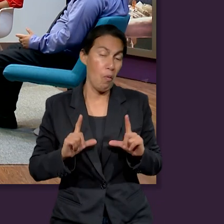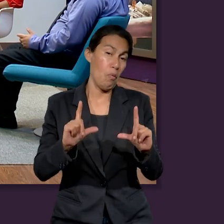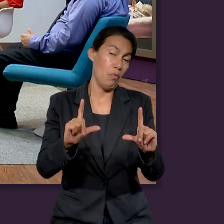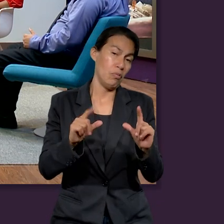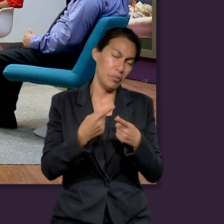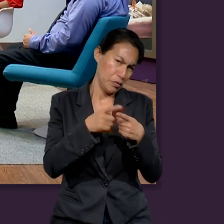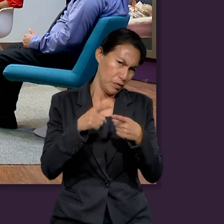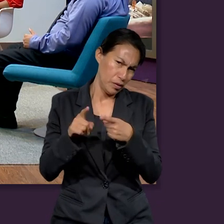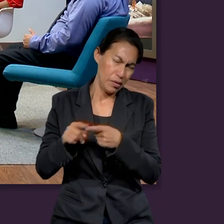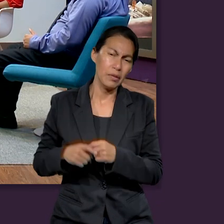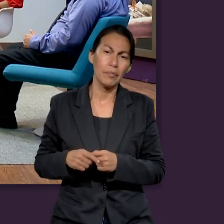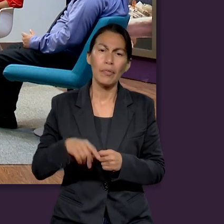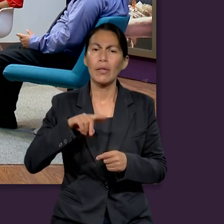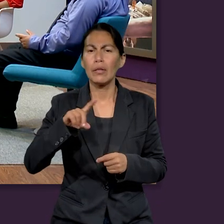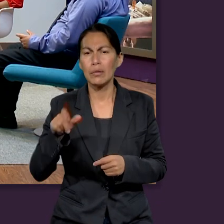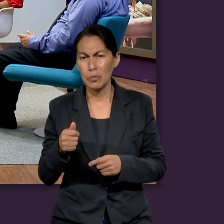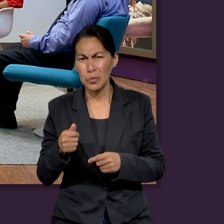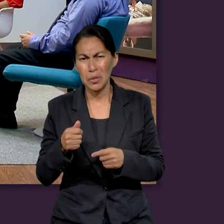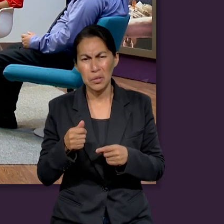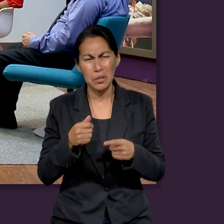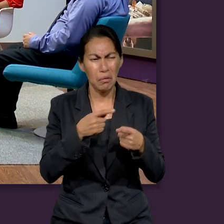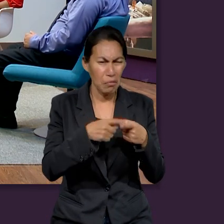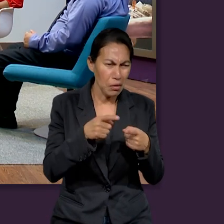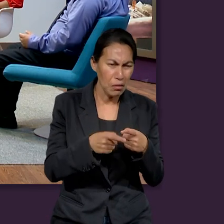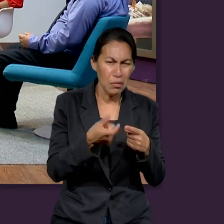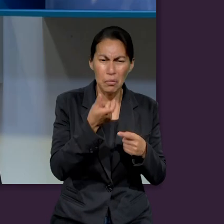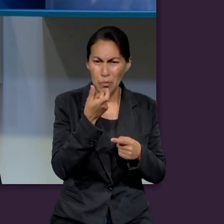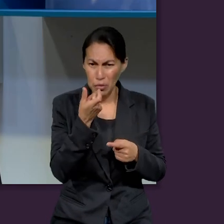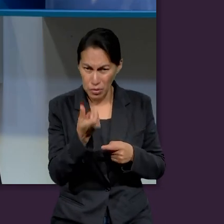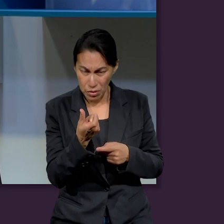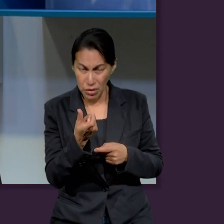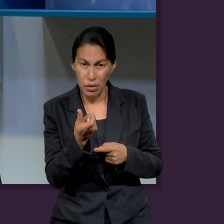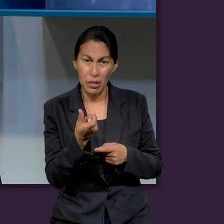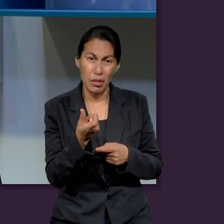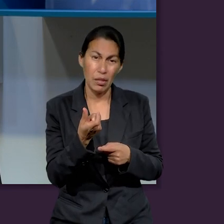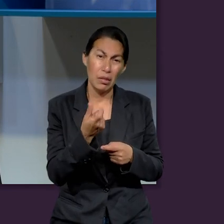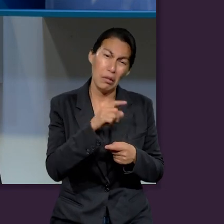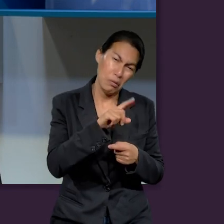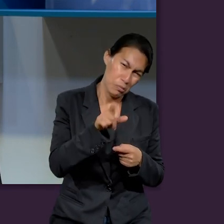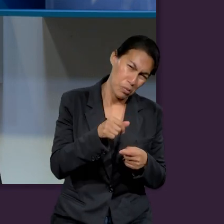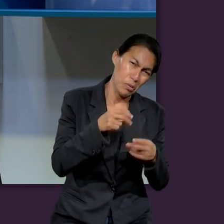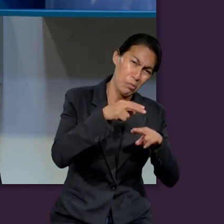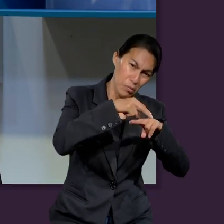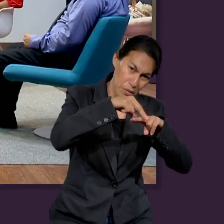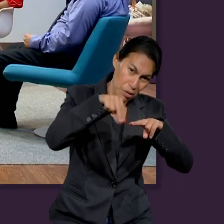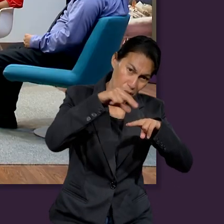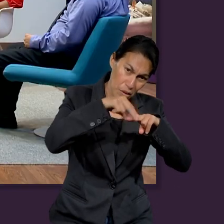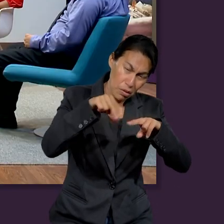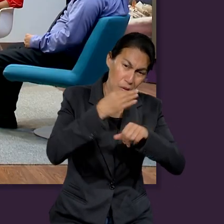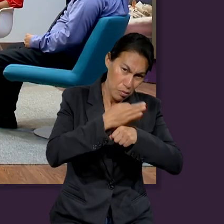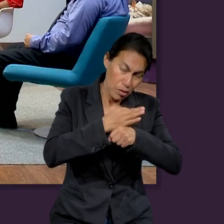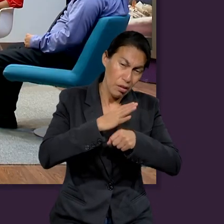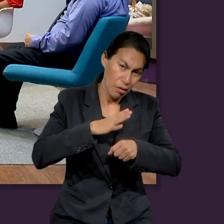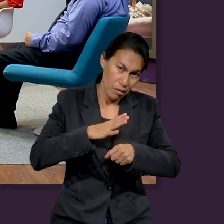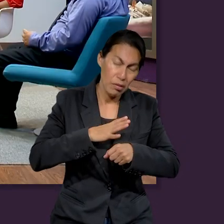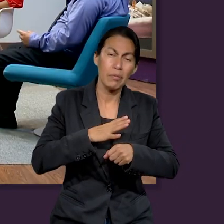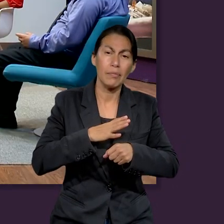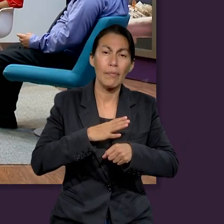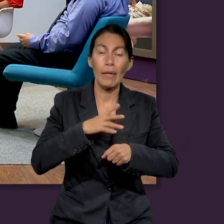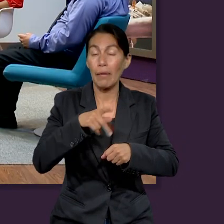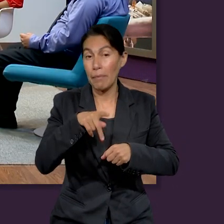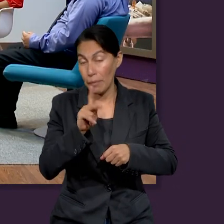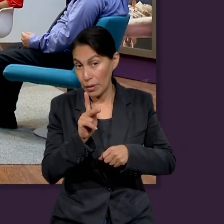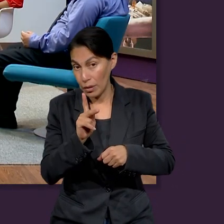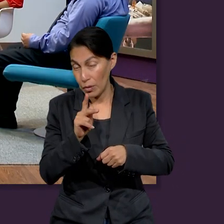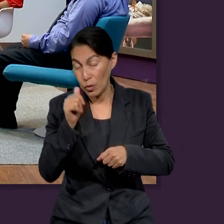prácticos para supervivencia y algunos pocos lujos. Pero con el tiempo se fueron desarrollando otras cosas, monedas, fueron desarrollando ahora sí el